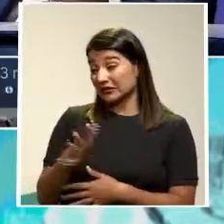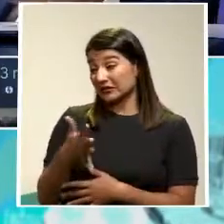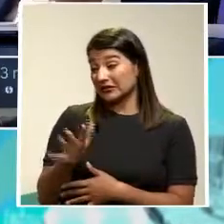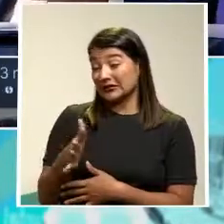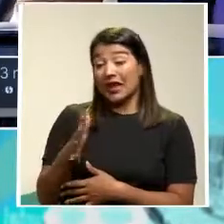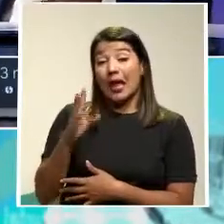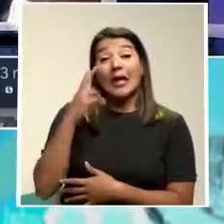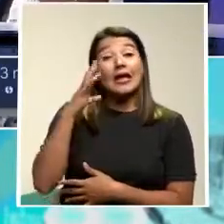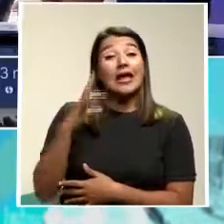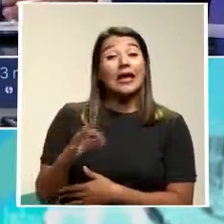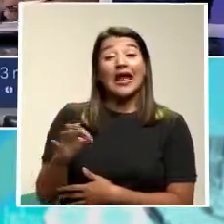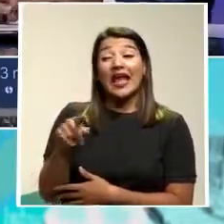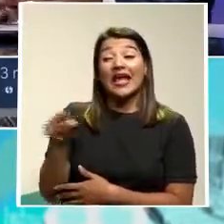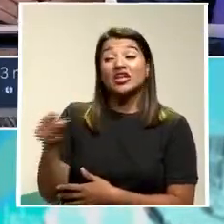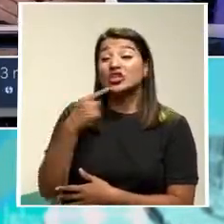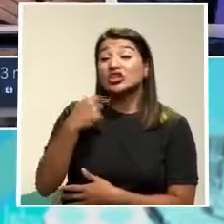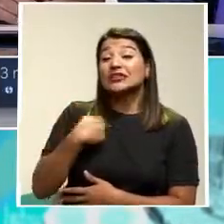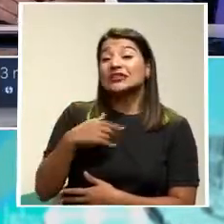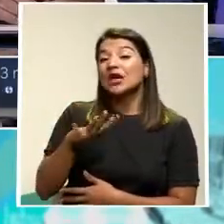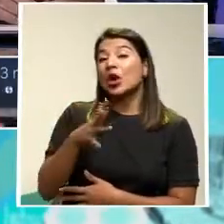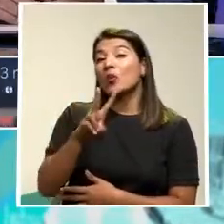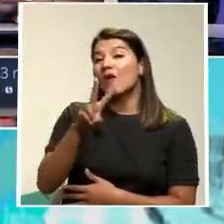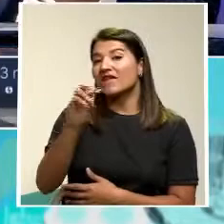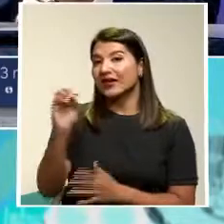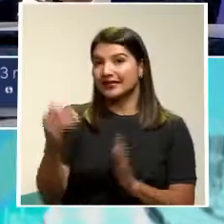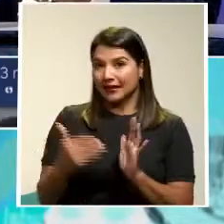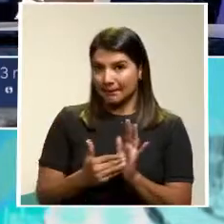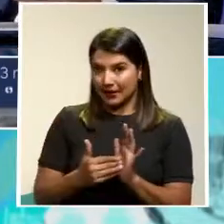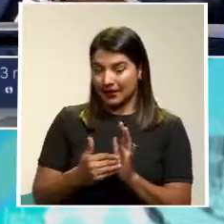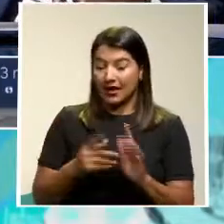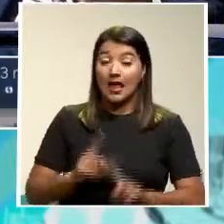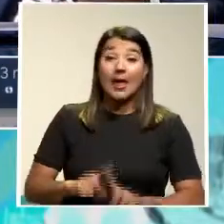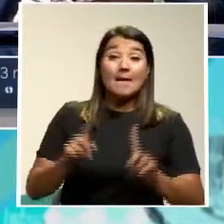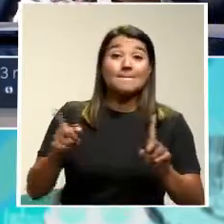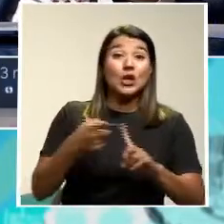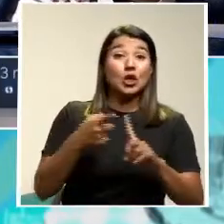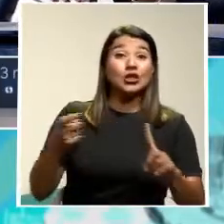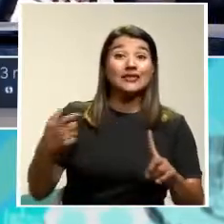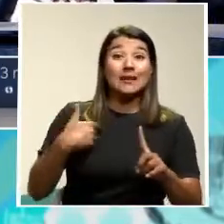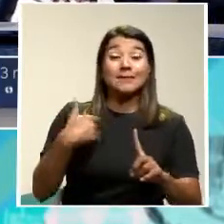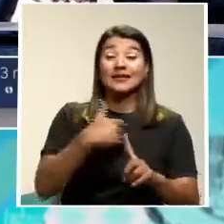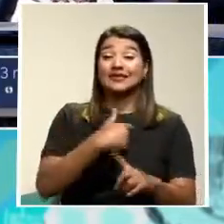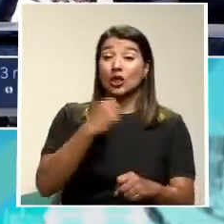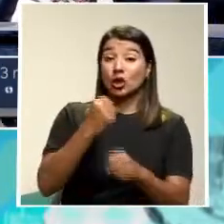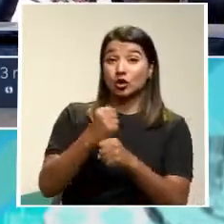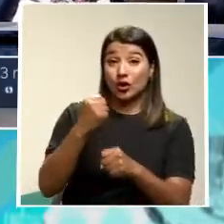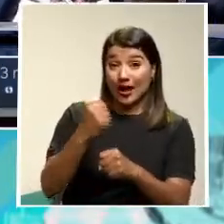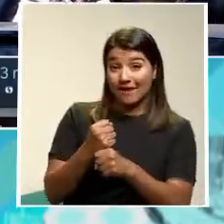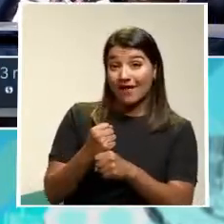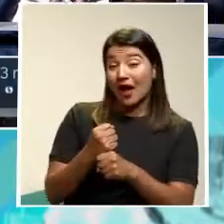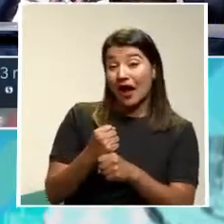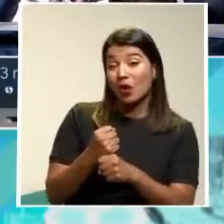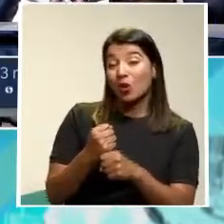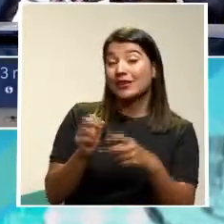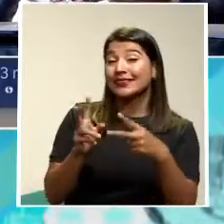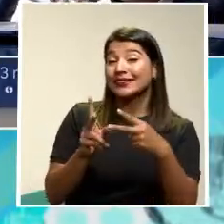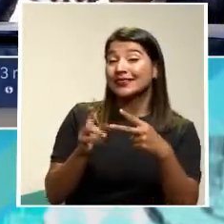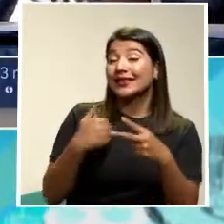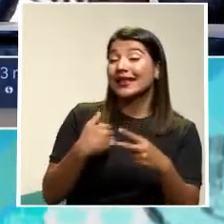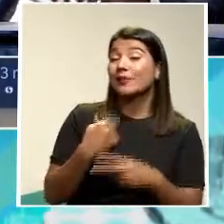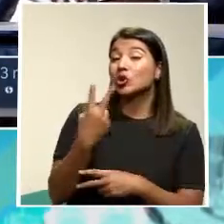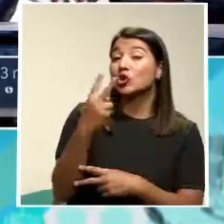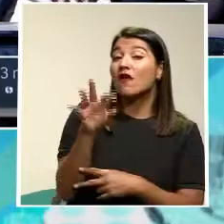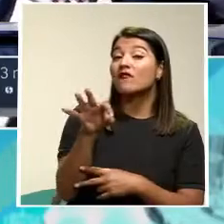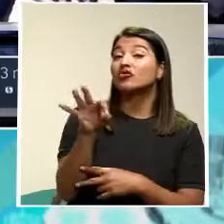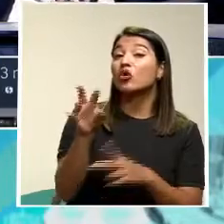Por argumento De ellos Que nos han dicho Sin embargo Desde el Ministerio de Trabajo Lo abarcamos Sobre dos ejes Muy esenciales El